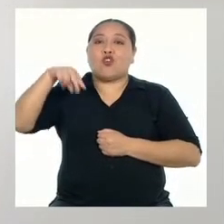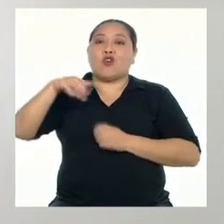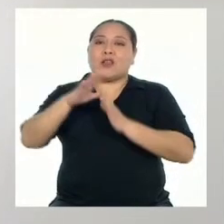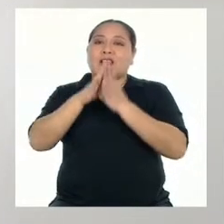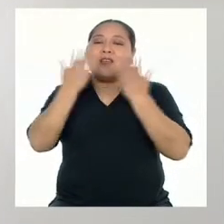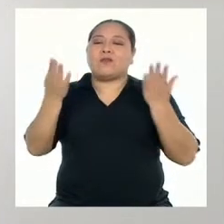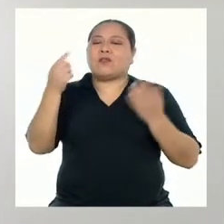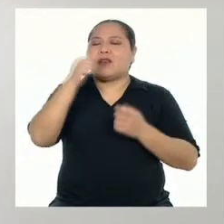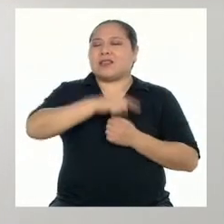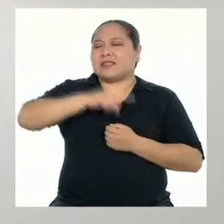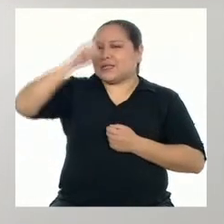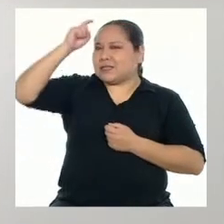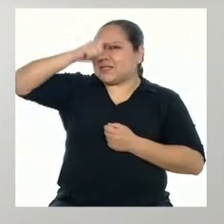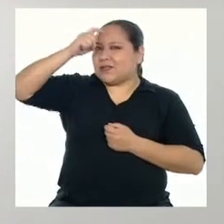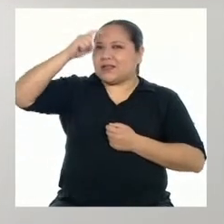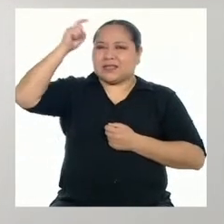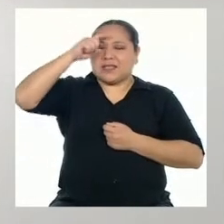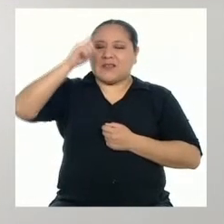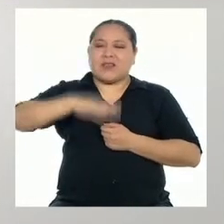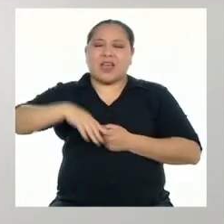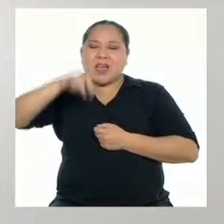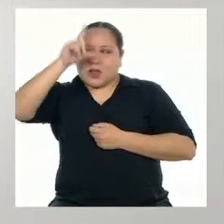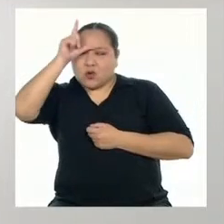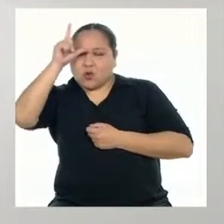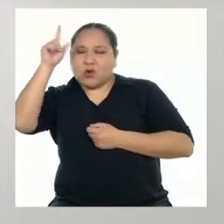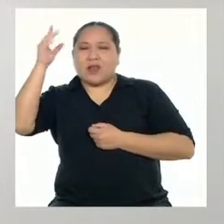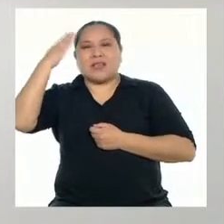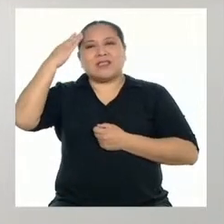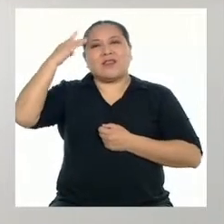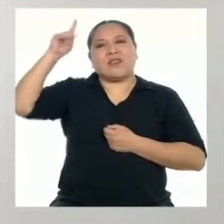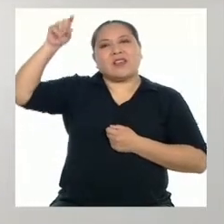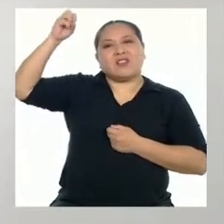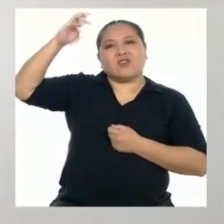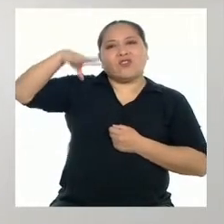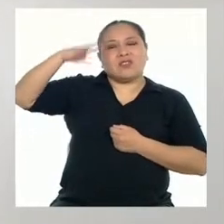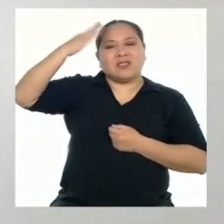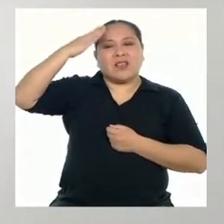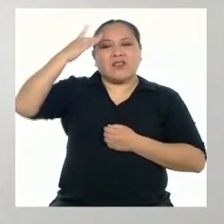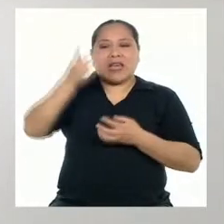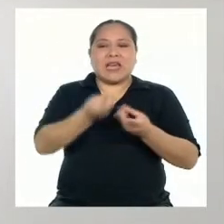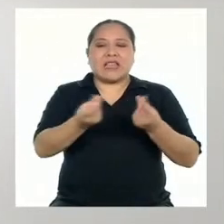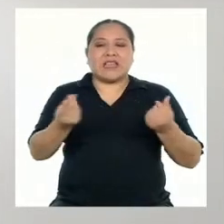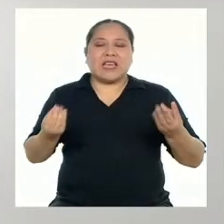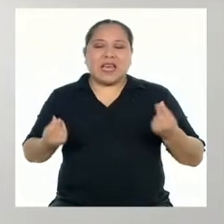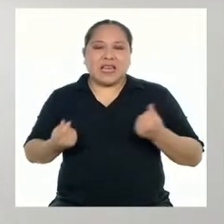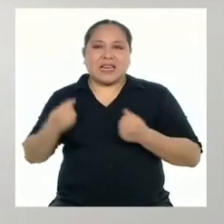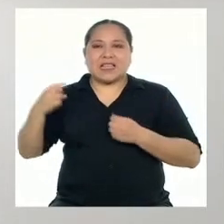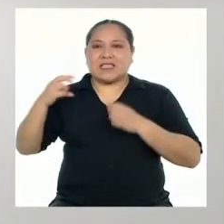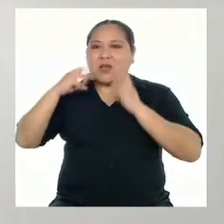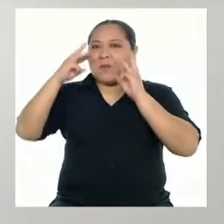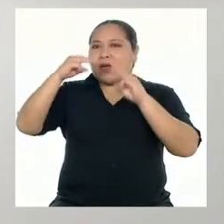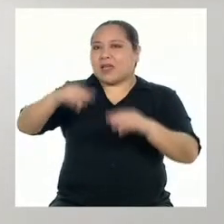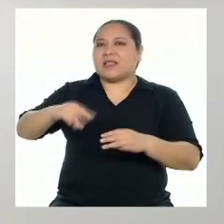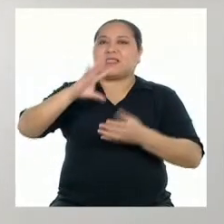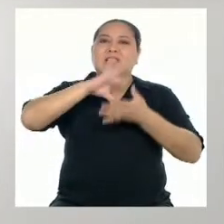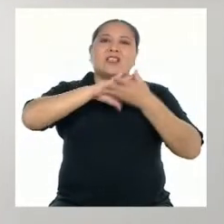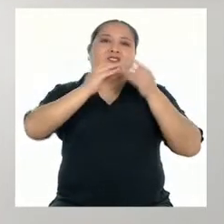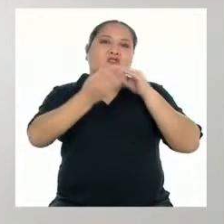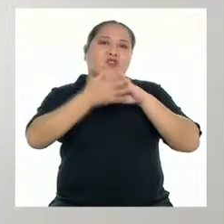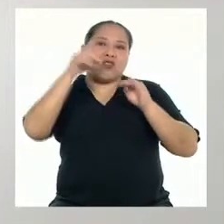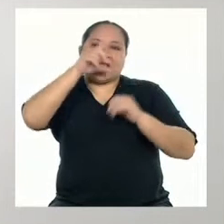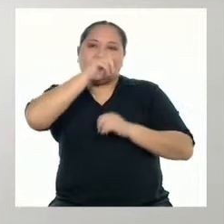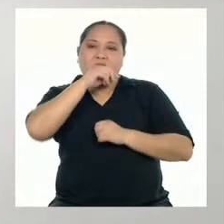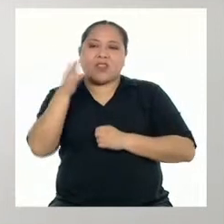tío sabio, que sabía de luna y de sol, que sabía de tierras y mares, de historias y aves,